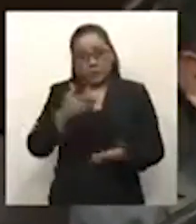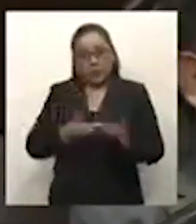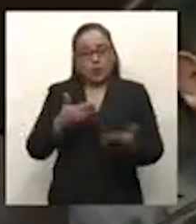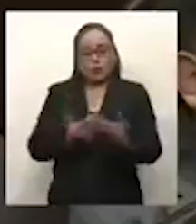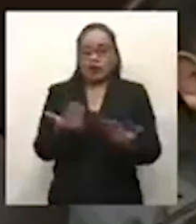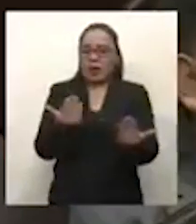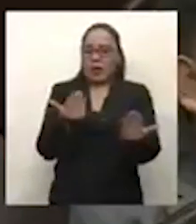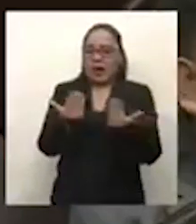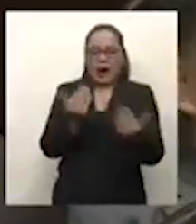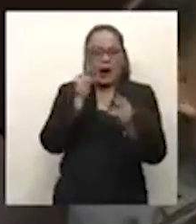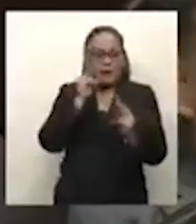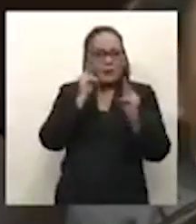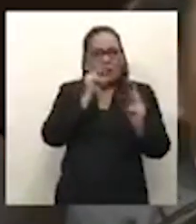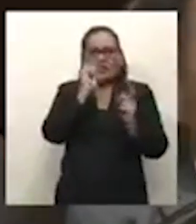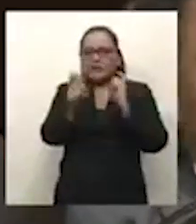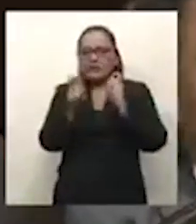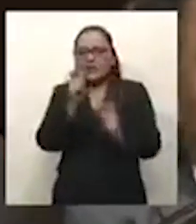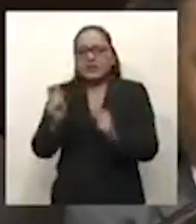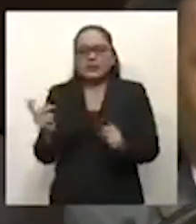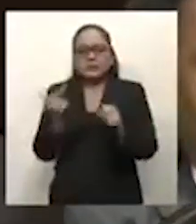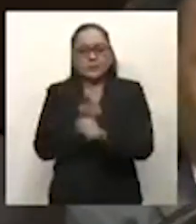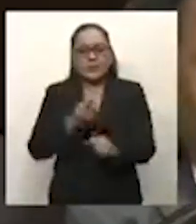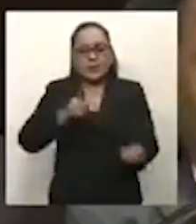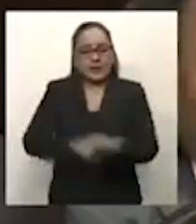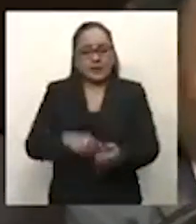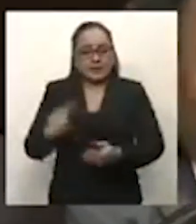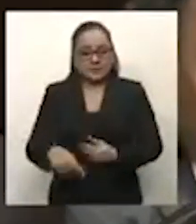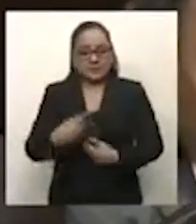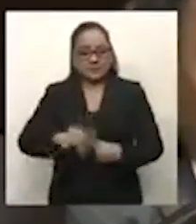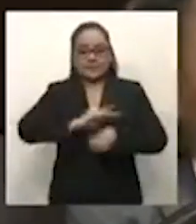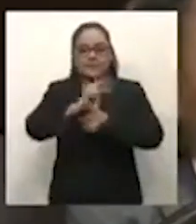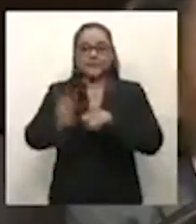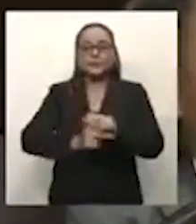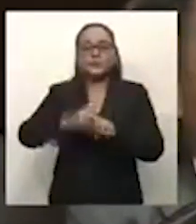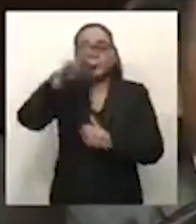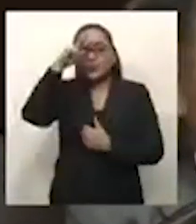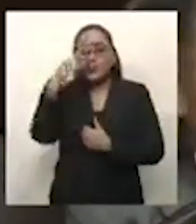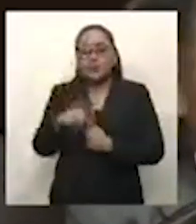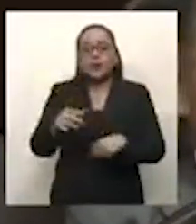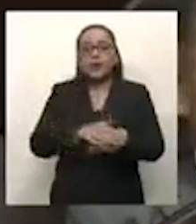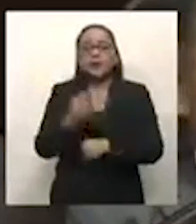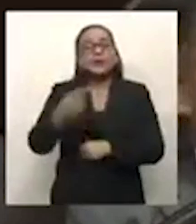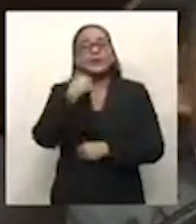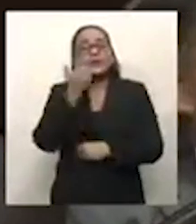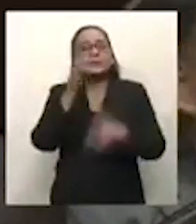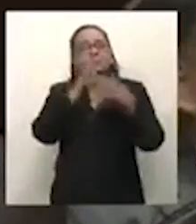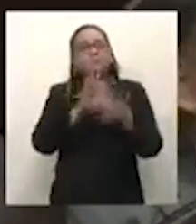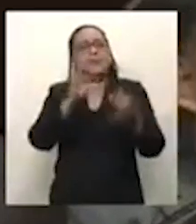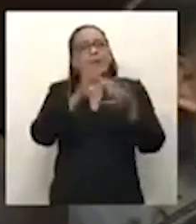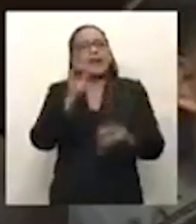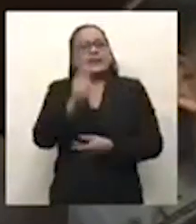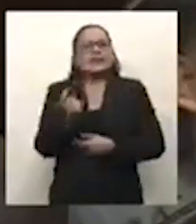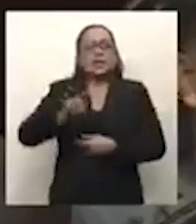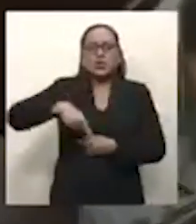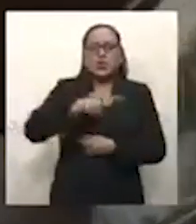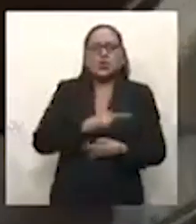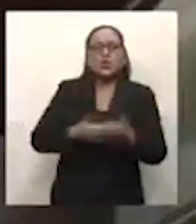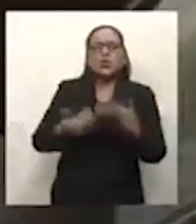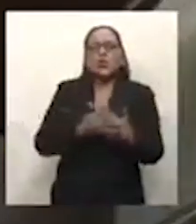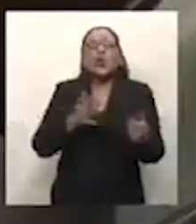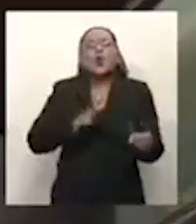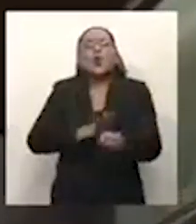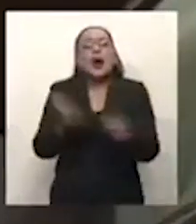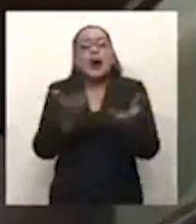un balance objetivo y crítico de la situación que hoy guarda nuestro país a fin de fundamentar nuestra actuación como